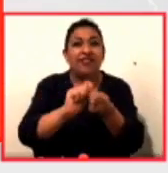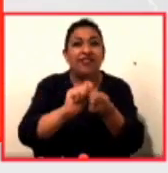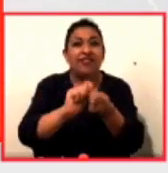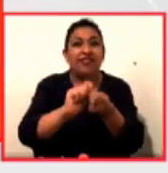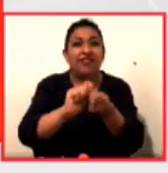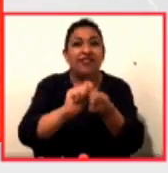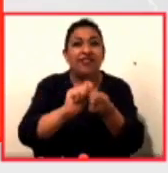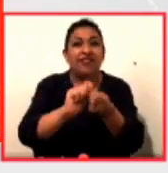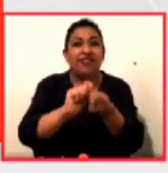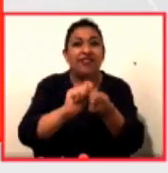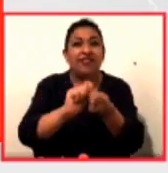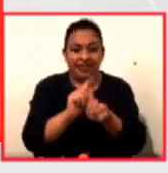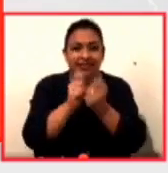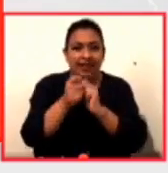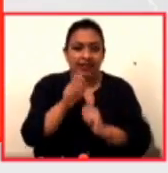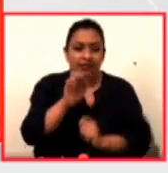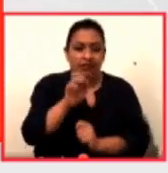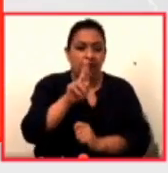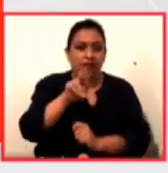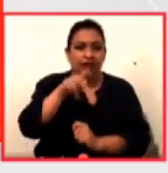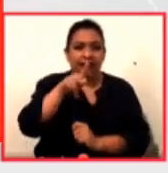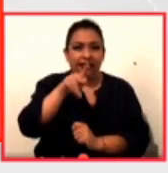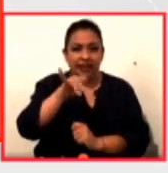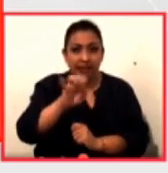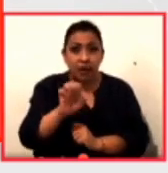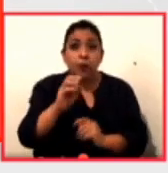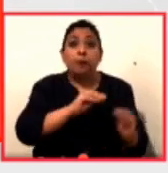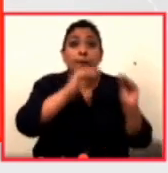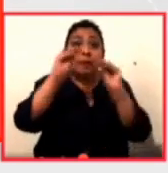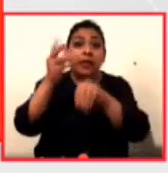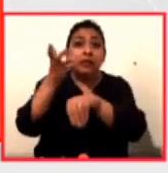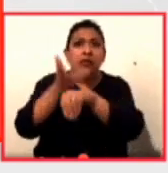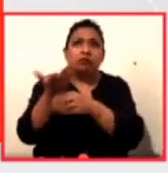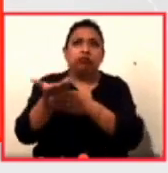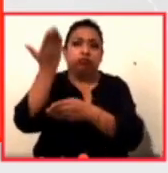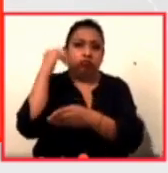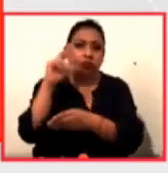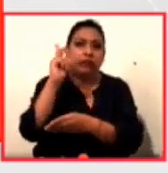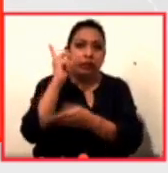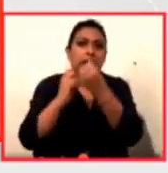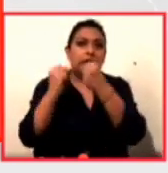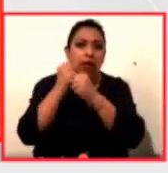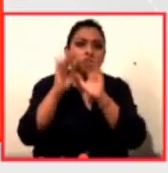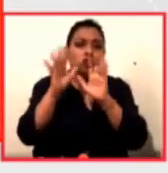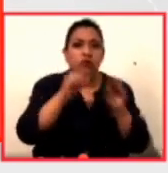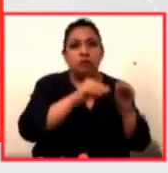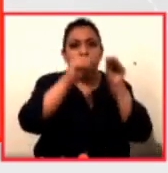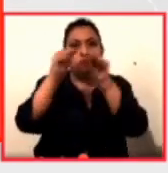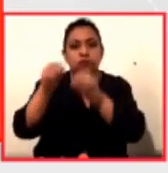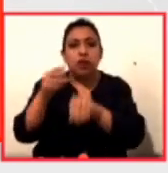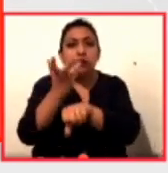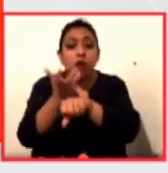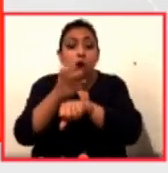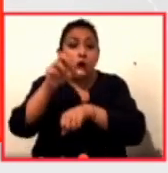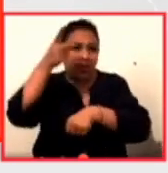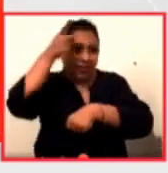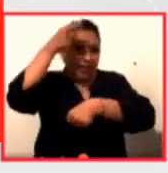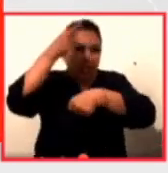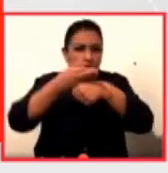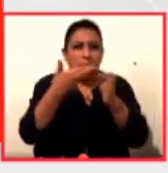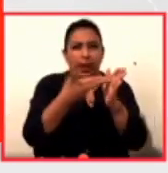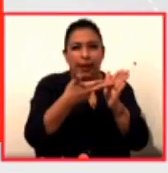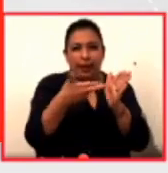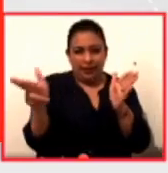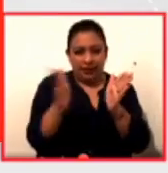transgénero Frankie Piña, que se mudó a Estados Unidos hace más de 30 años y que hoy, además de ser la directora de una revista de